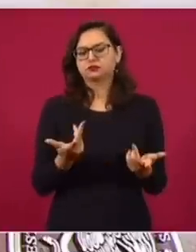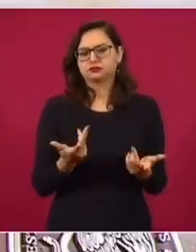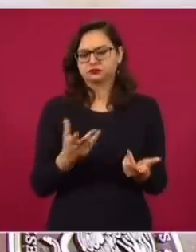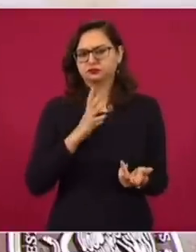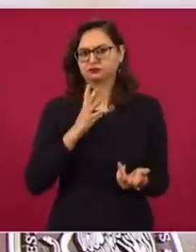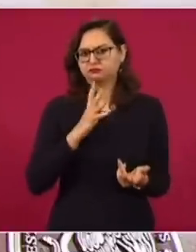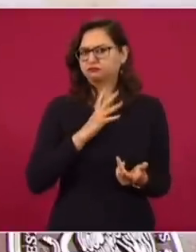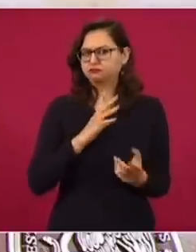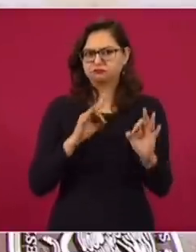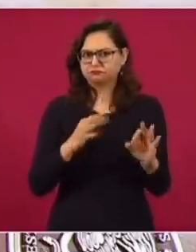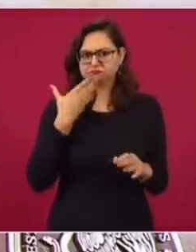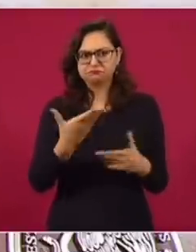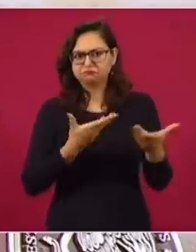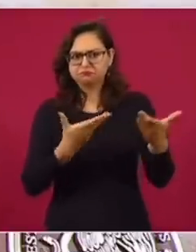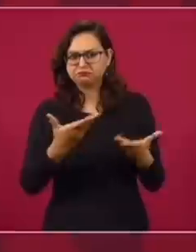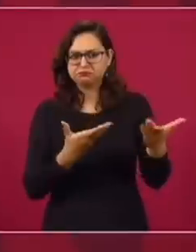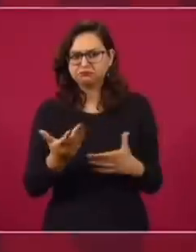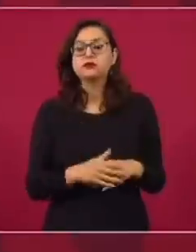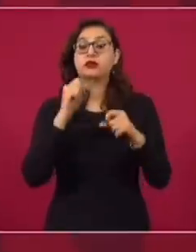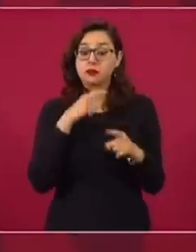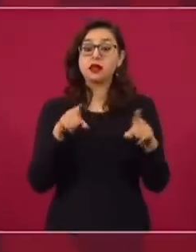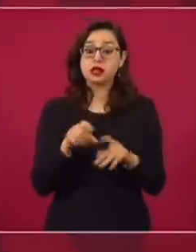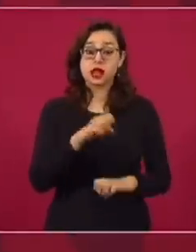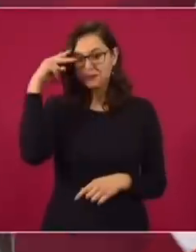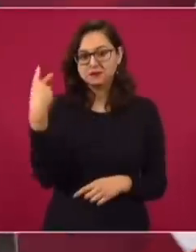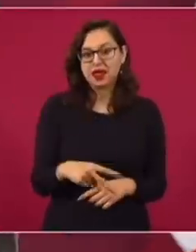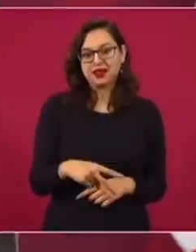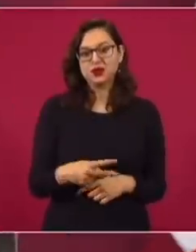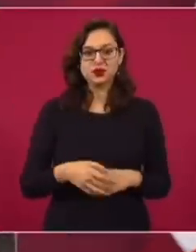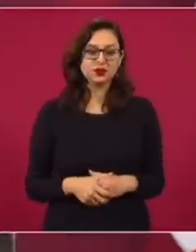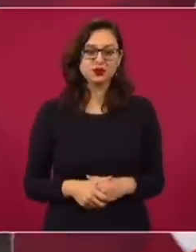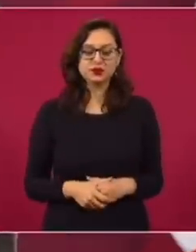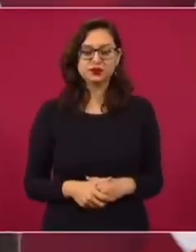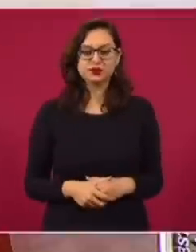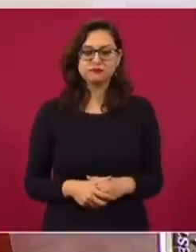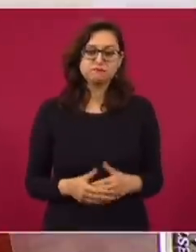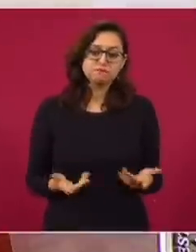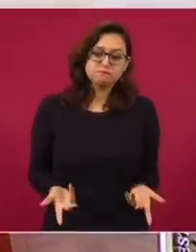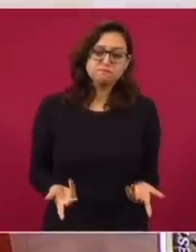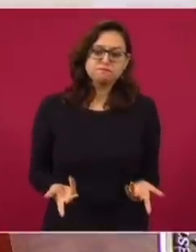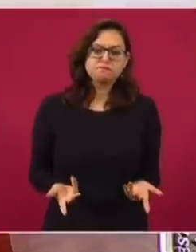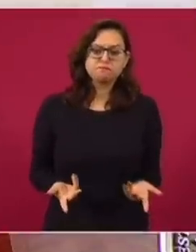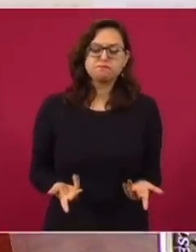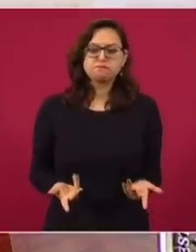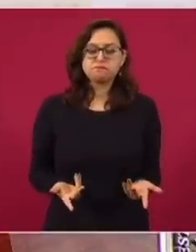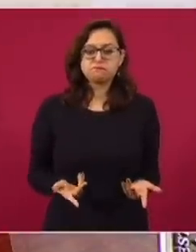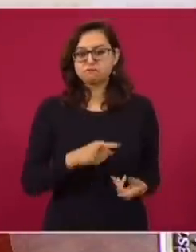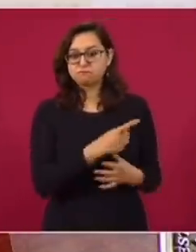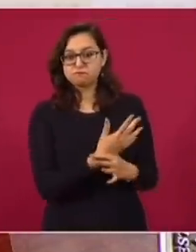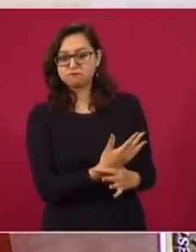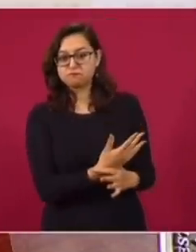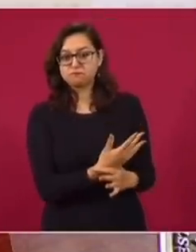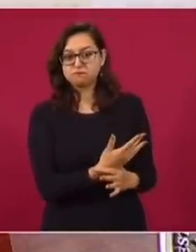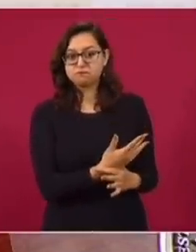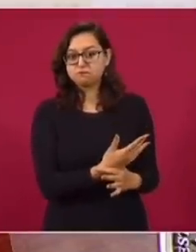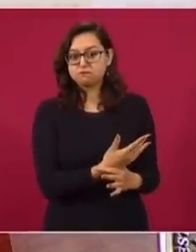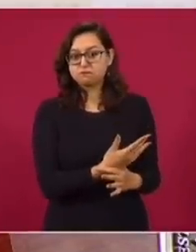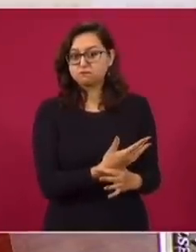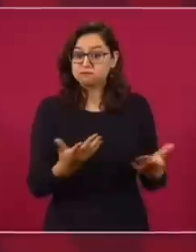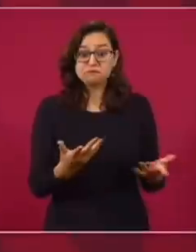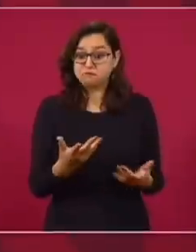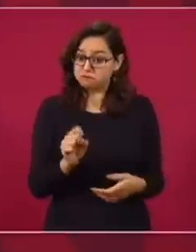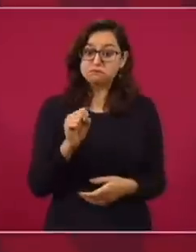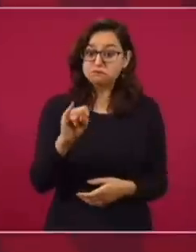el señor Kerry. Muy buena relación con el embajador Ken Salazar. Y lo que dijo es